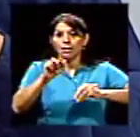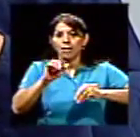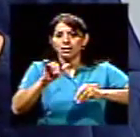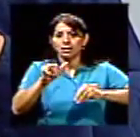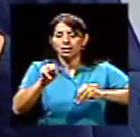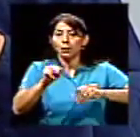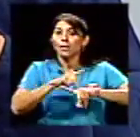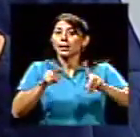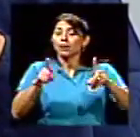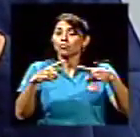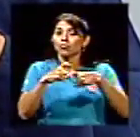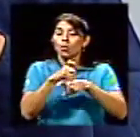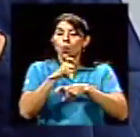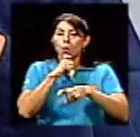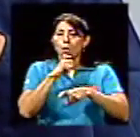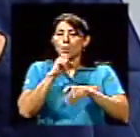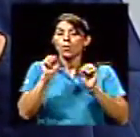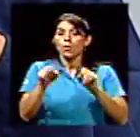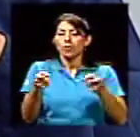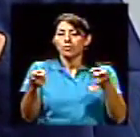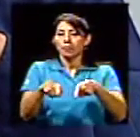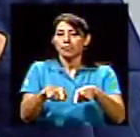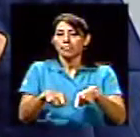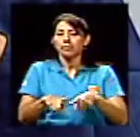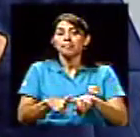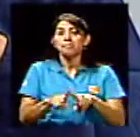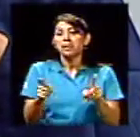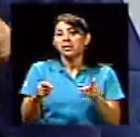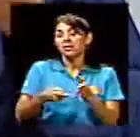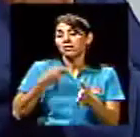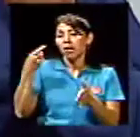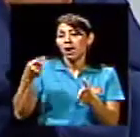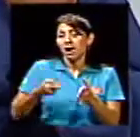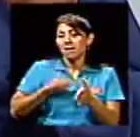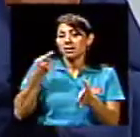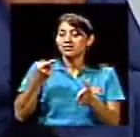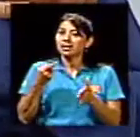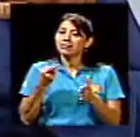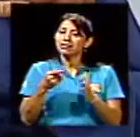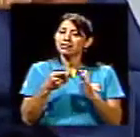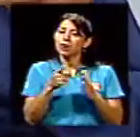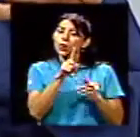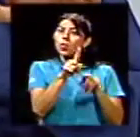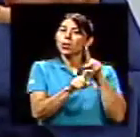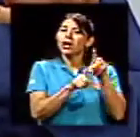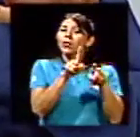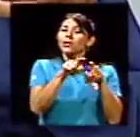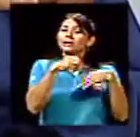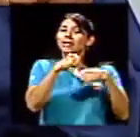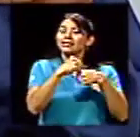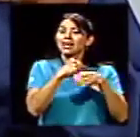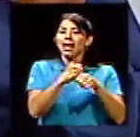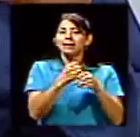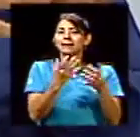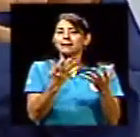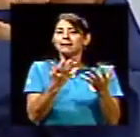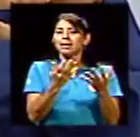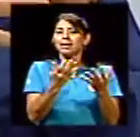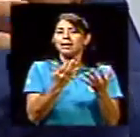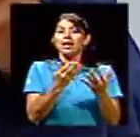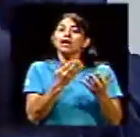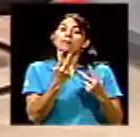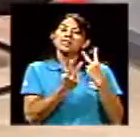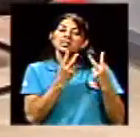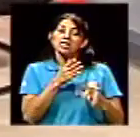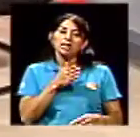complicar un poquito. Pero a veces comparar una encuesta que se hizo, digamos, por visita